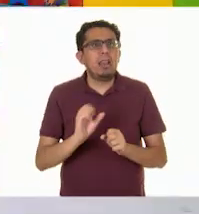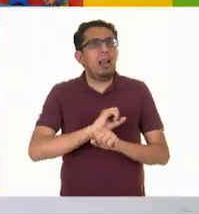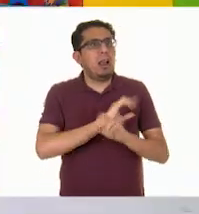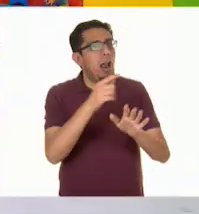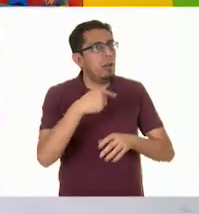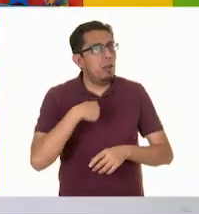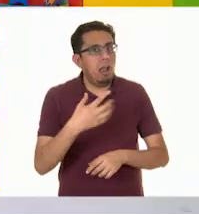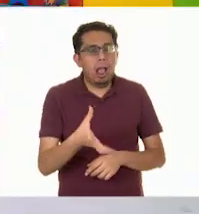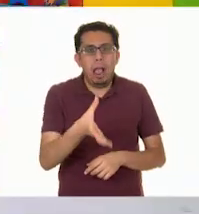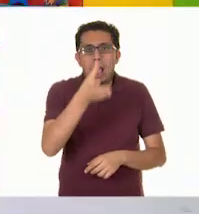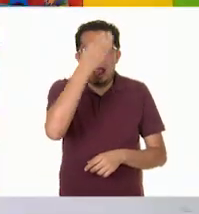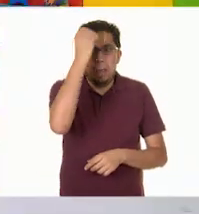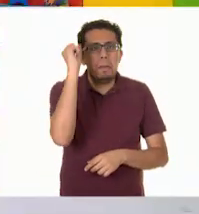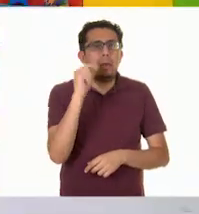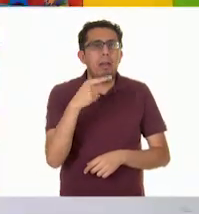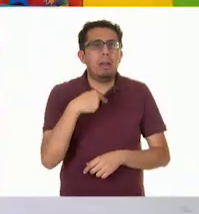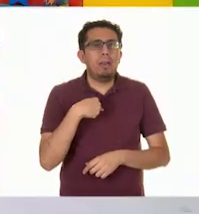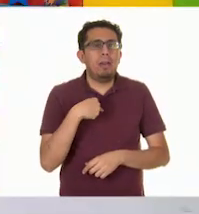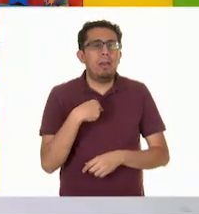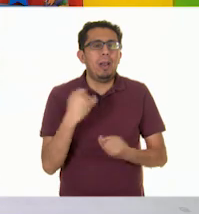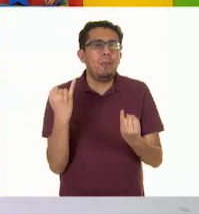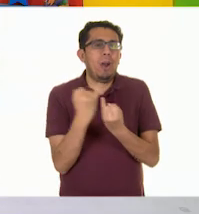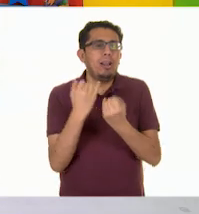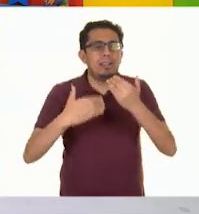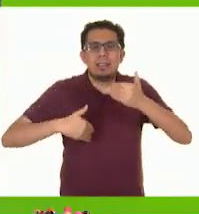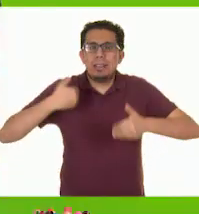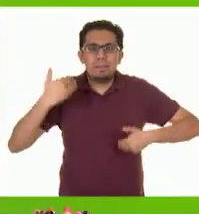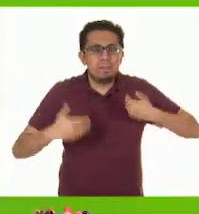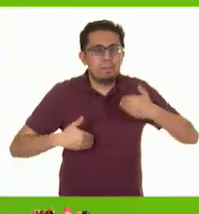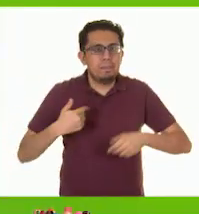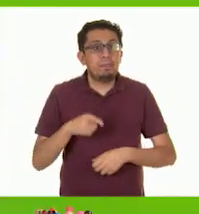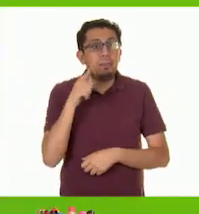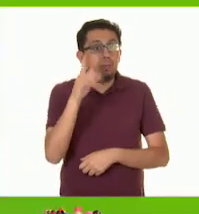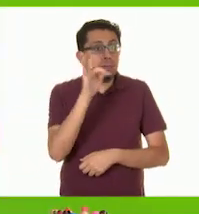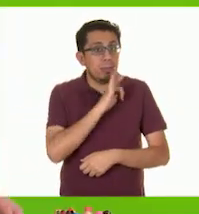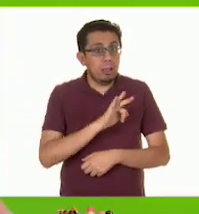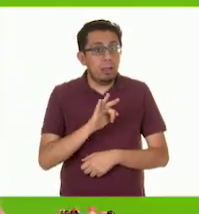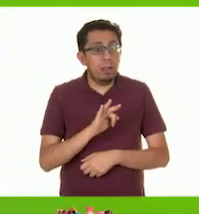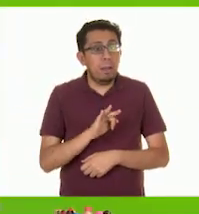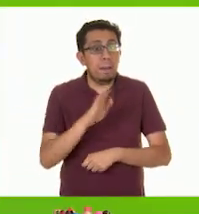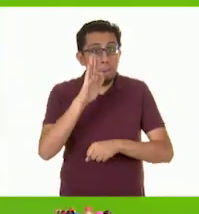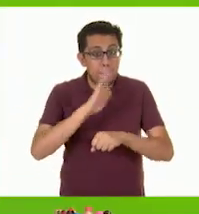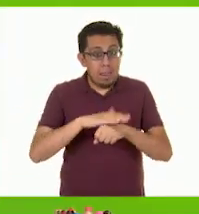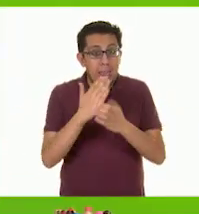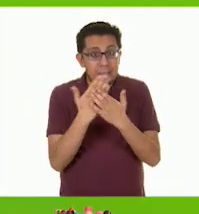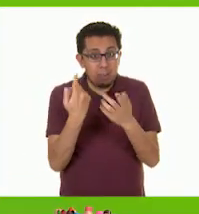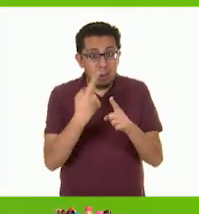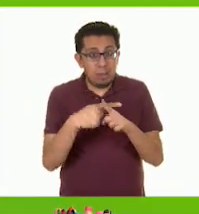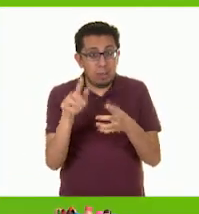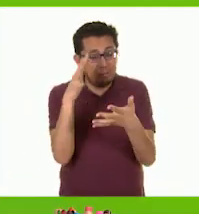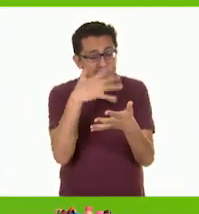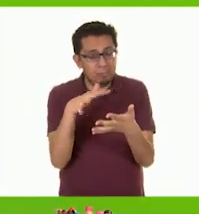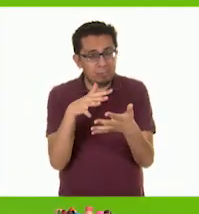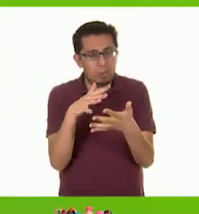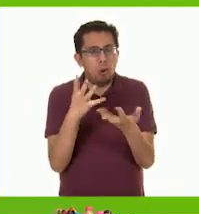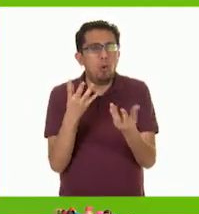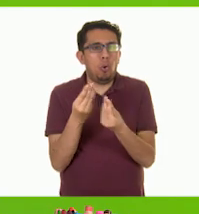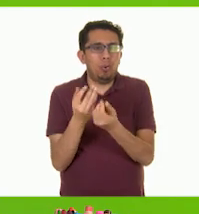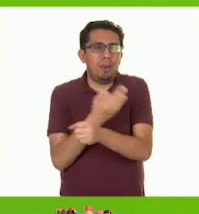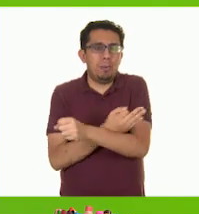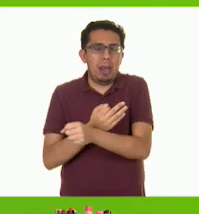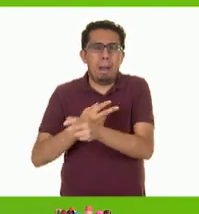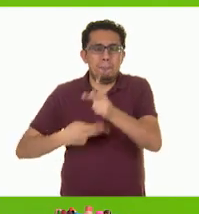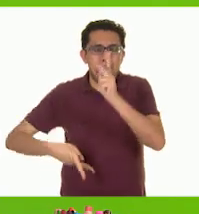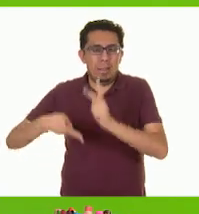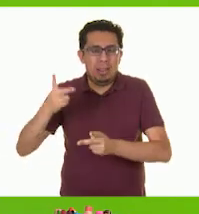aprendimos y además al hacerlo nos divertimos muchísimo. Si te es posible, consulta otros libros y comenta el tema de hoy